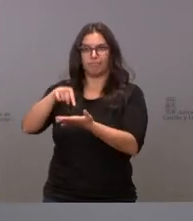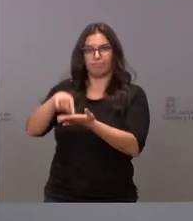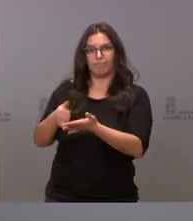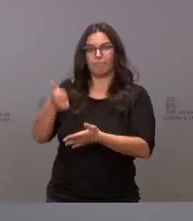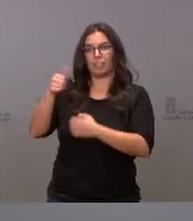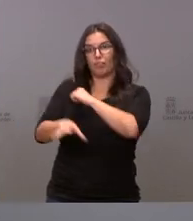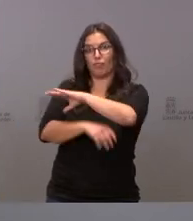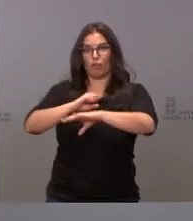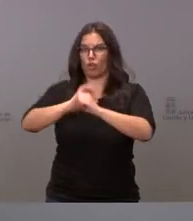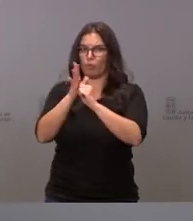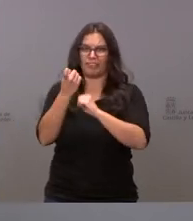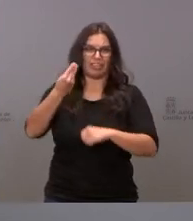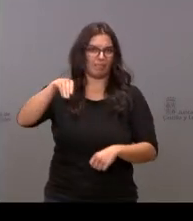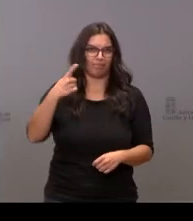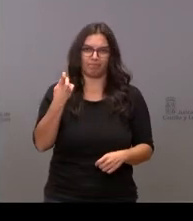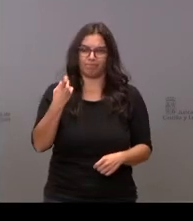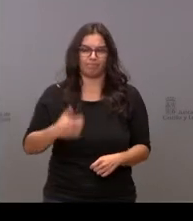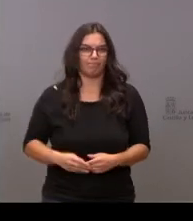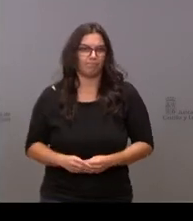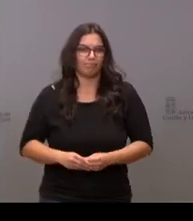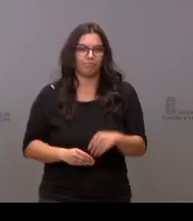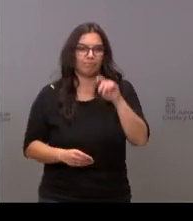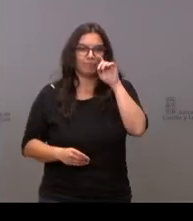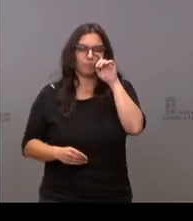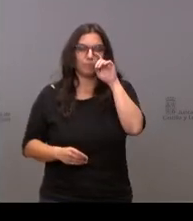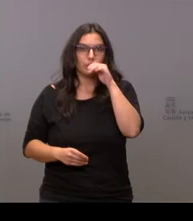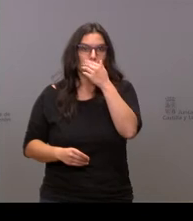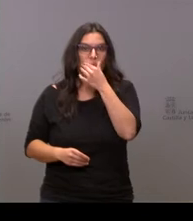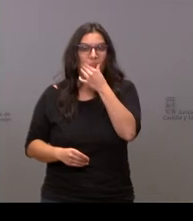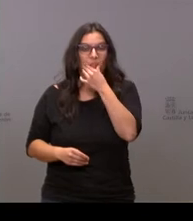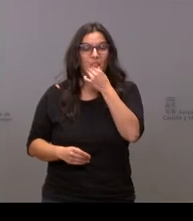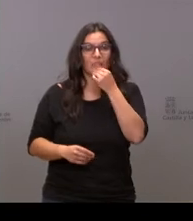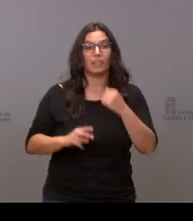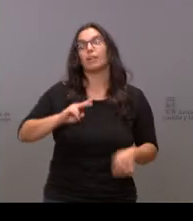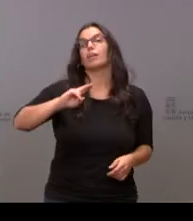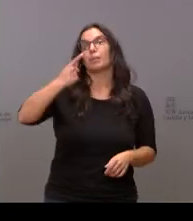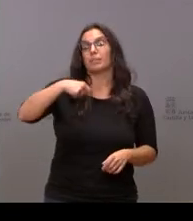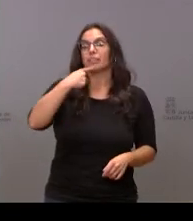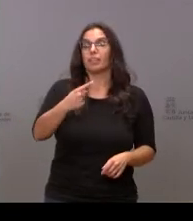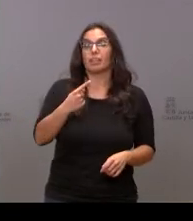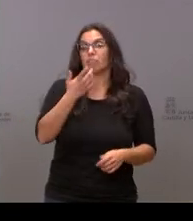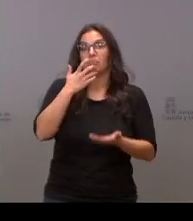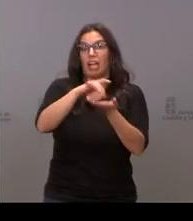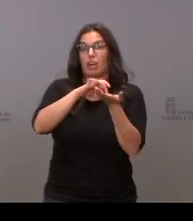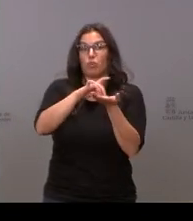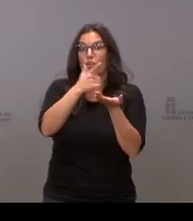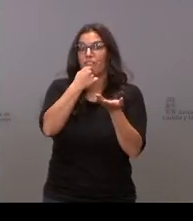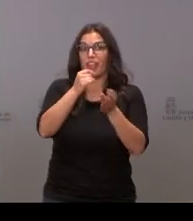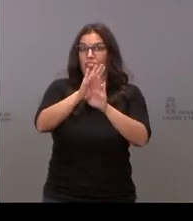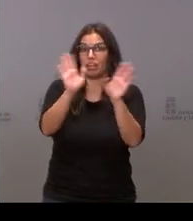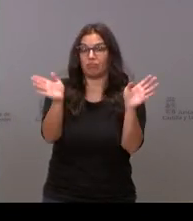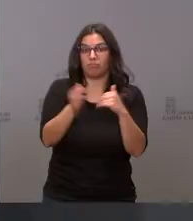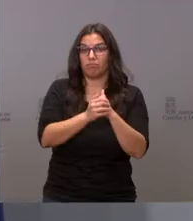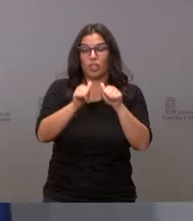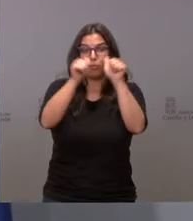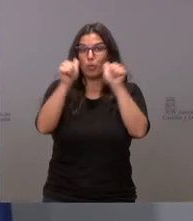COVID que es imprescindible Con una calculadora fácil los ingresos del modelo de